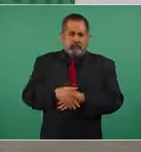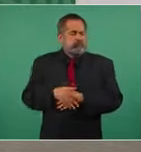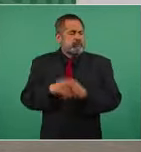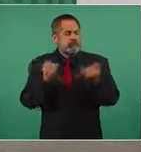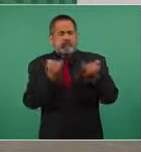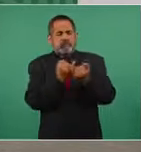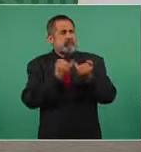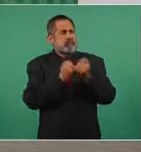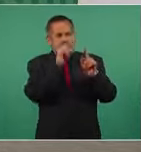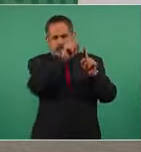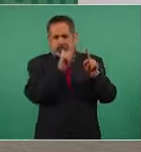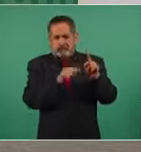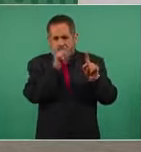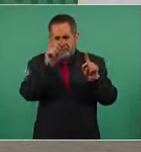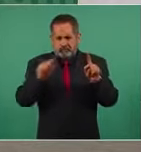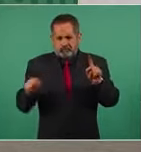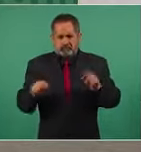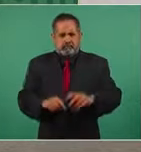los lados.